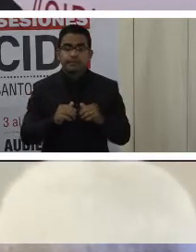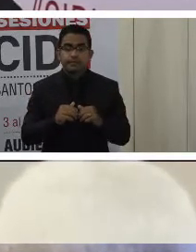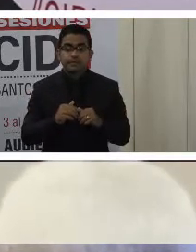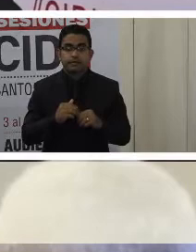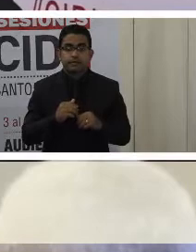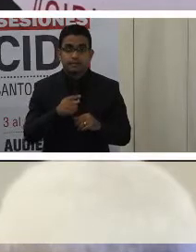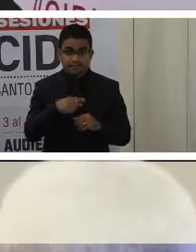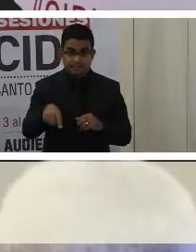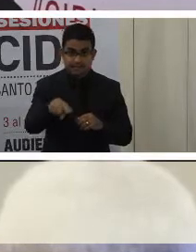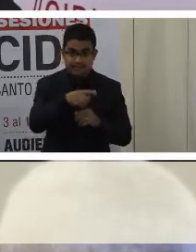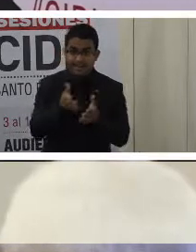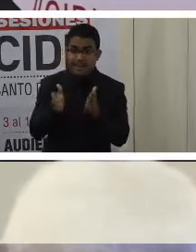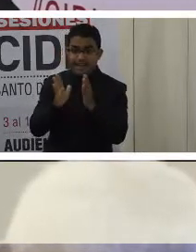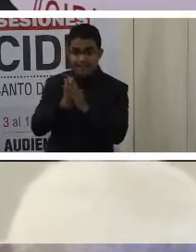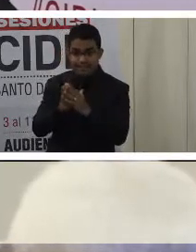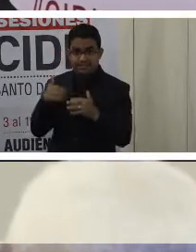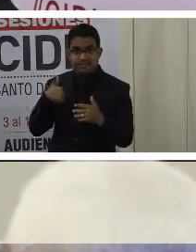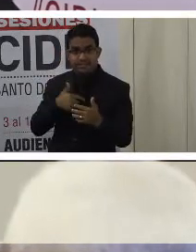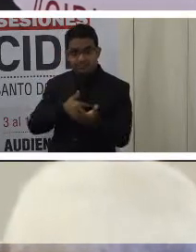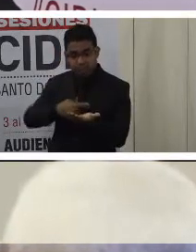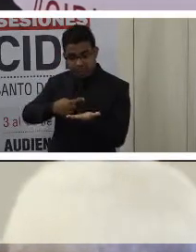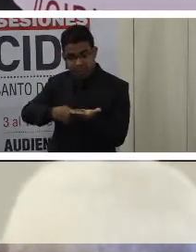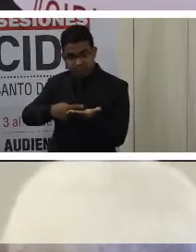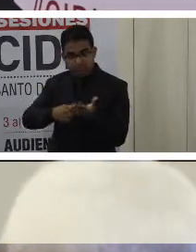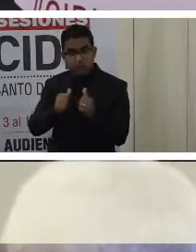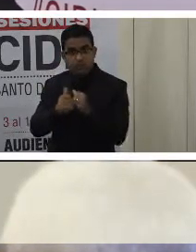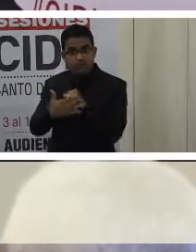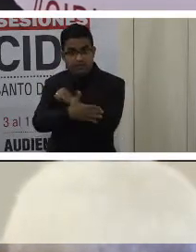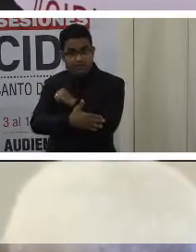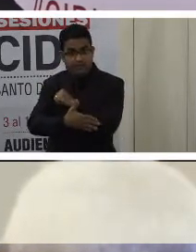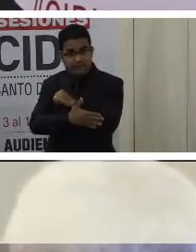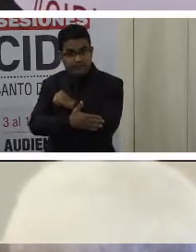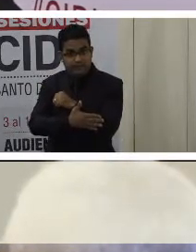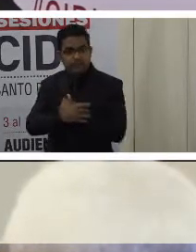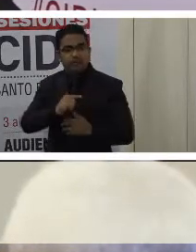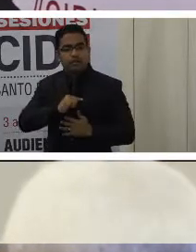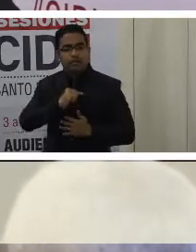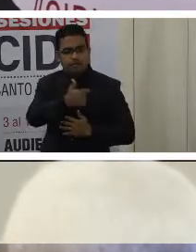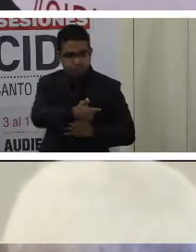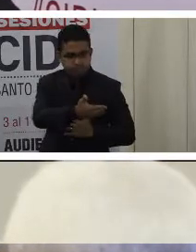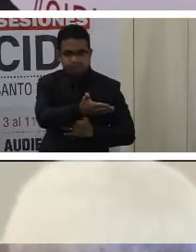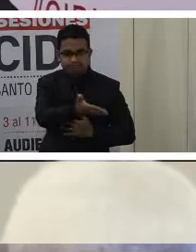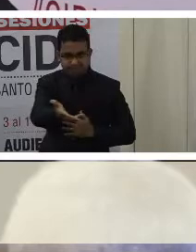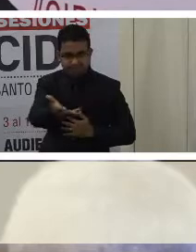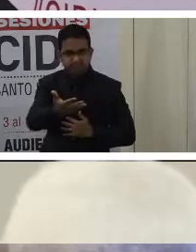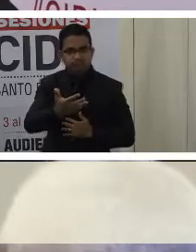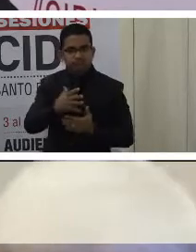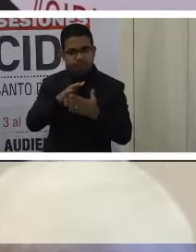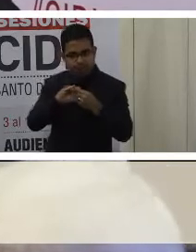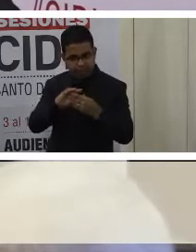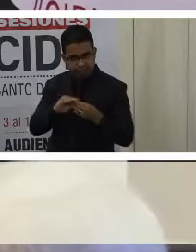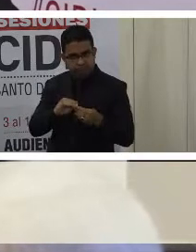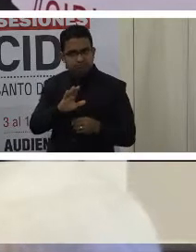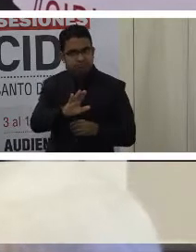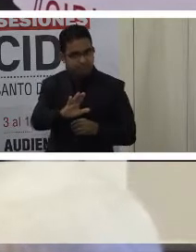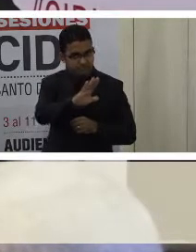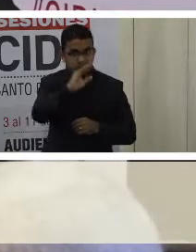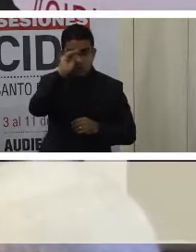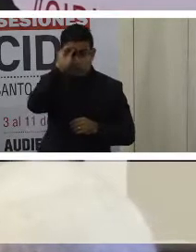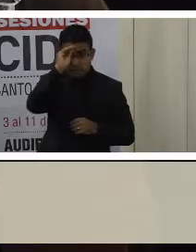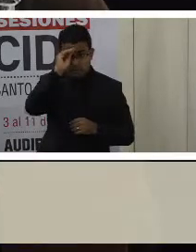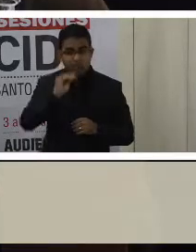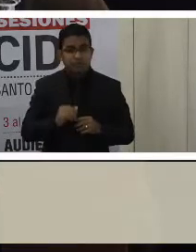de la petición por parte del Estado le damos la palabra, pero tenemos entendido que ustedes